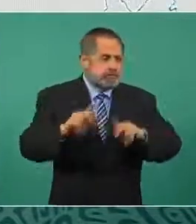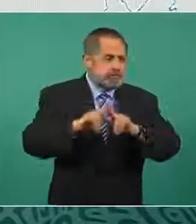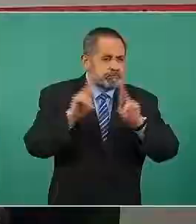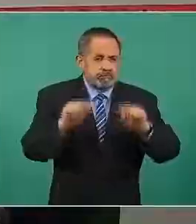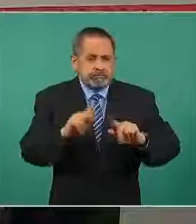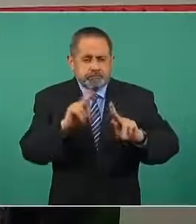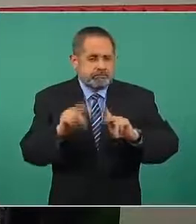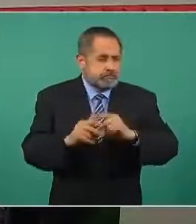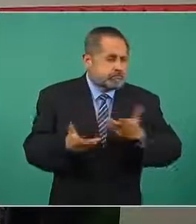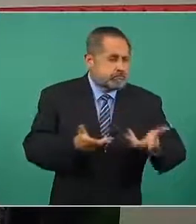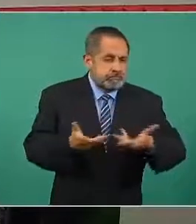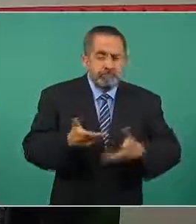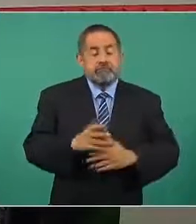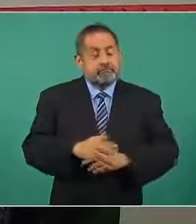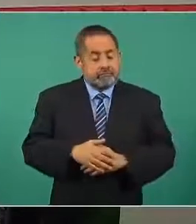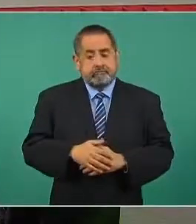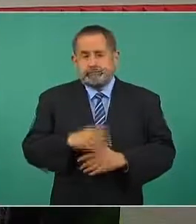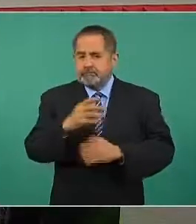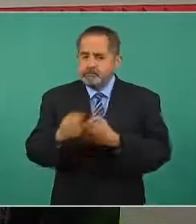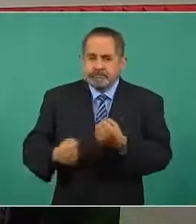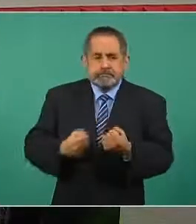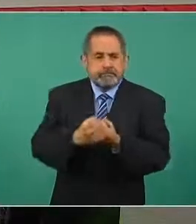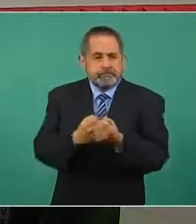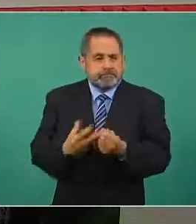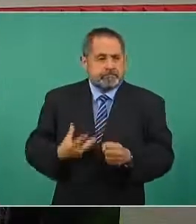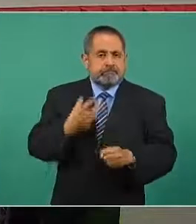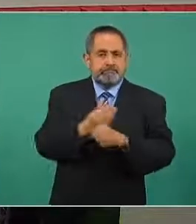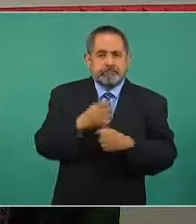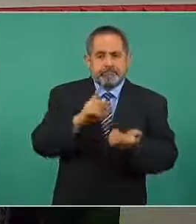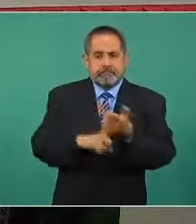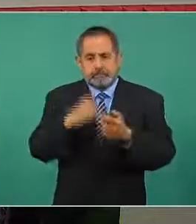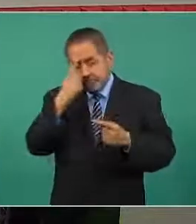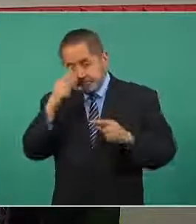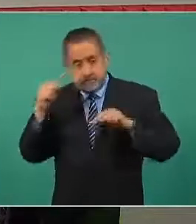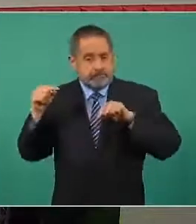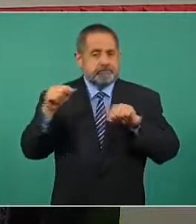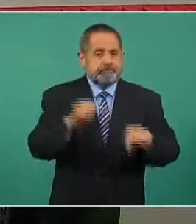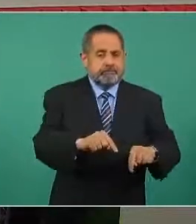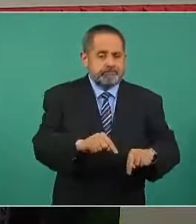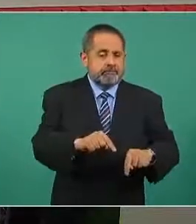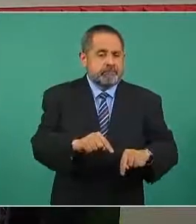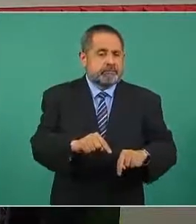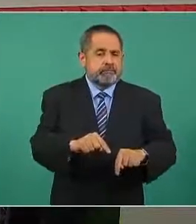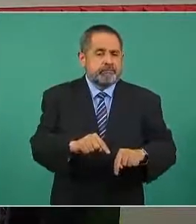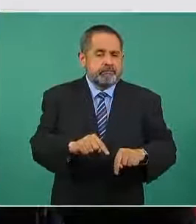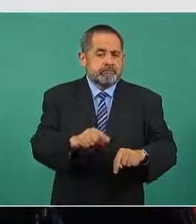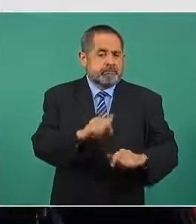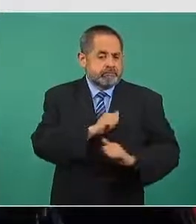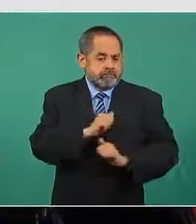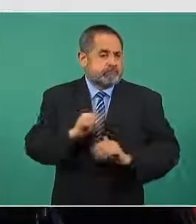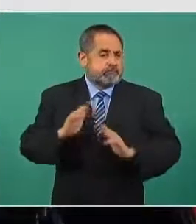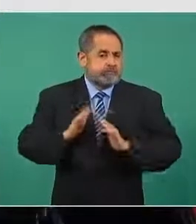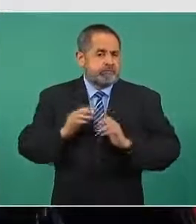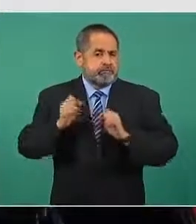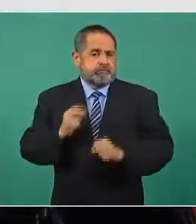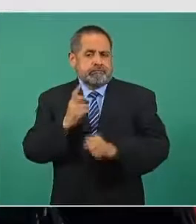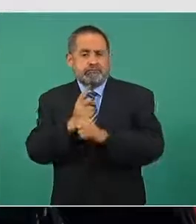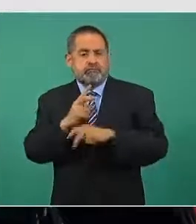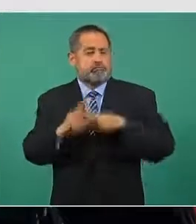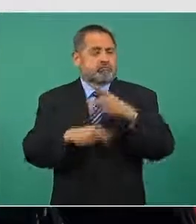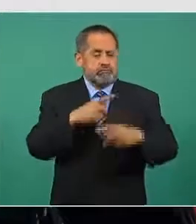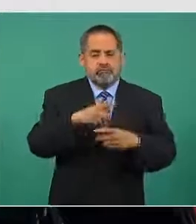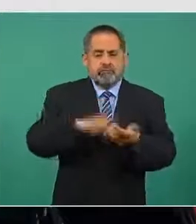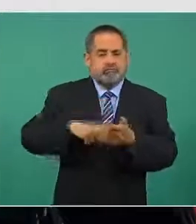hizo un refuerzo de la presencia territorial de las fuerzas armadas y de seguridad como lo